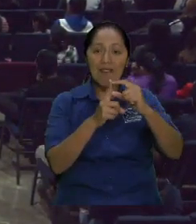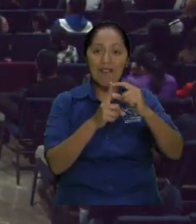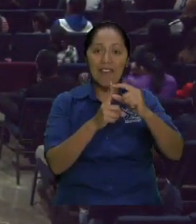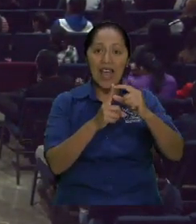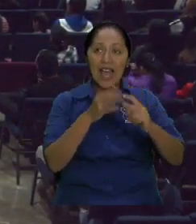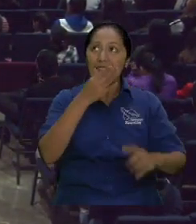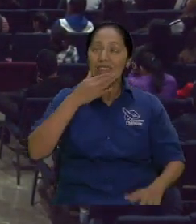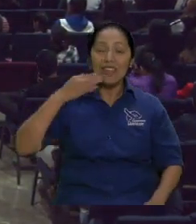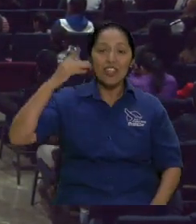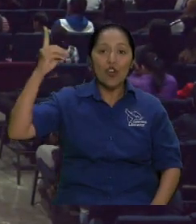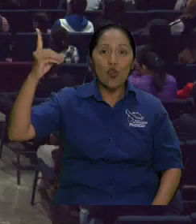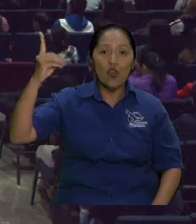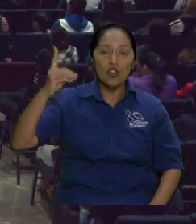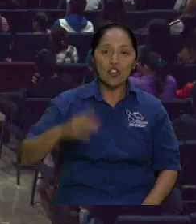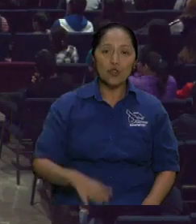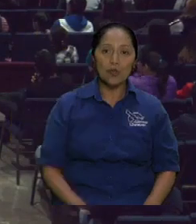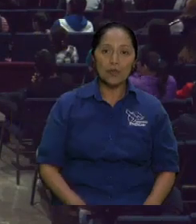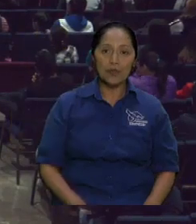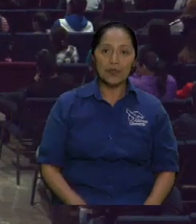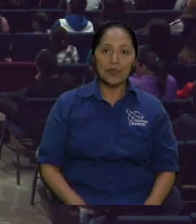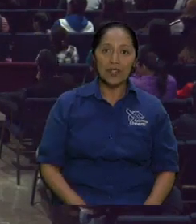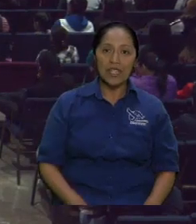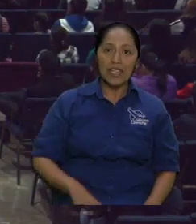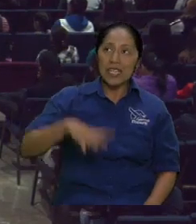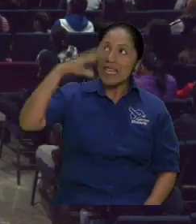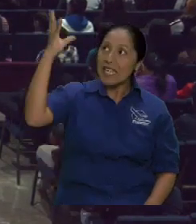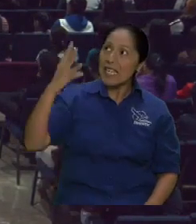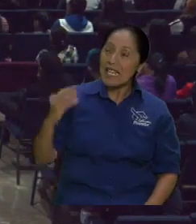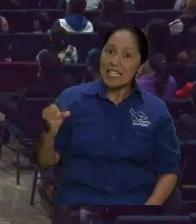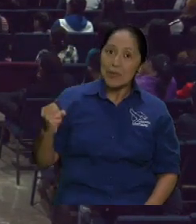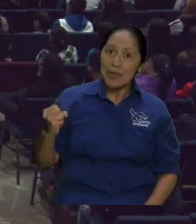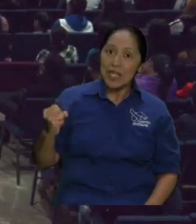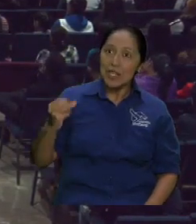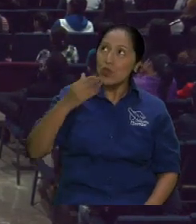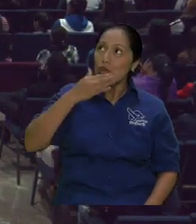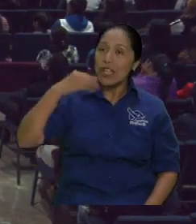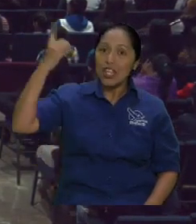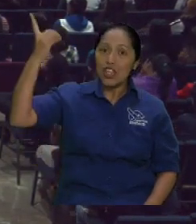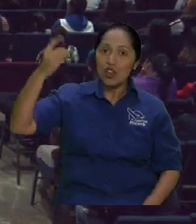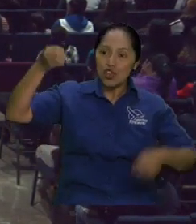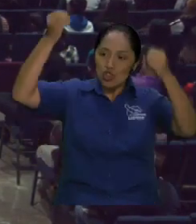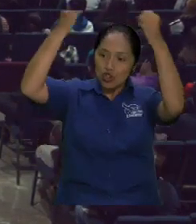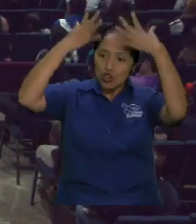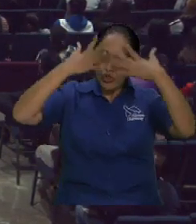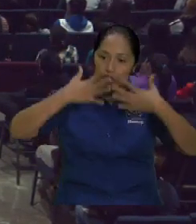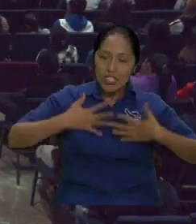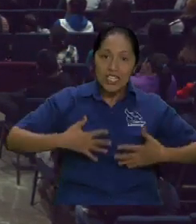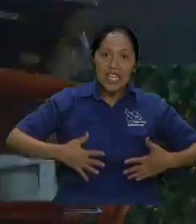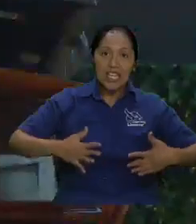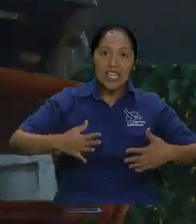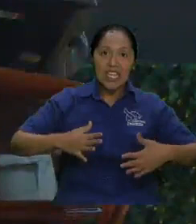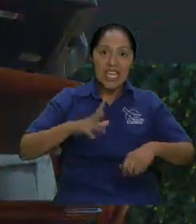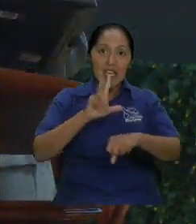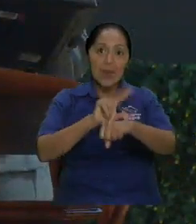Pero espíritu que venga sobre nosotros y esa va a ser una alimentación para nuestra alma.